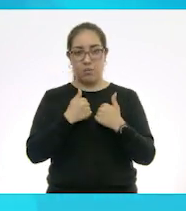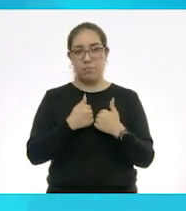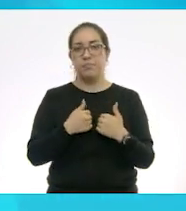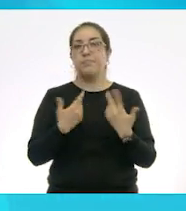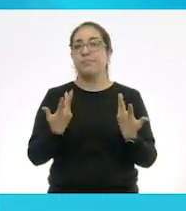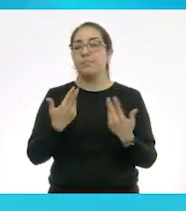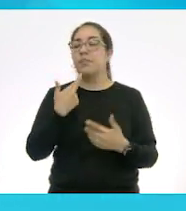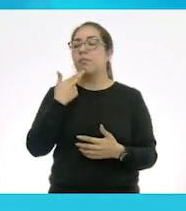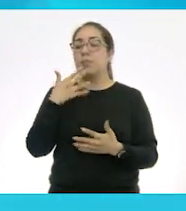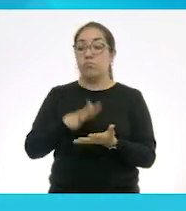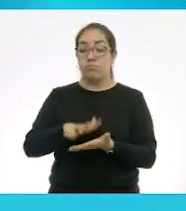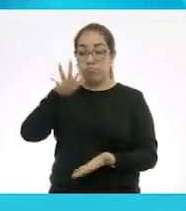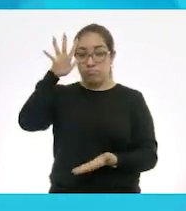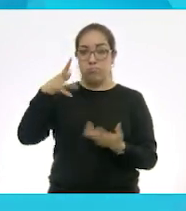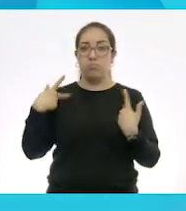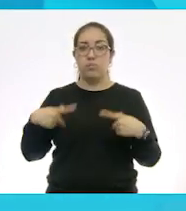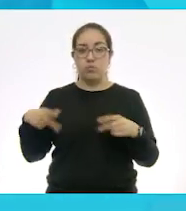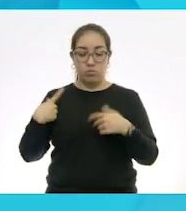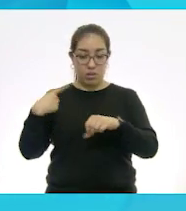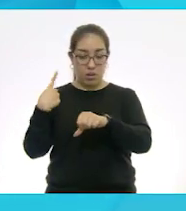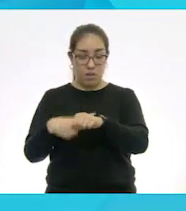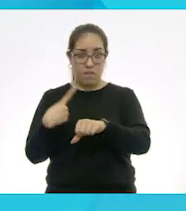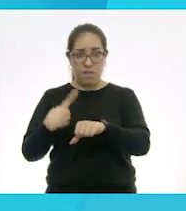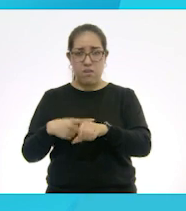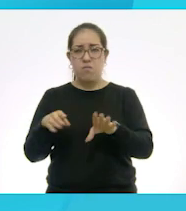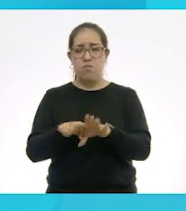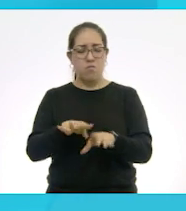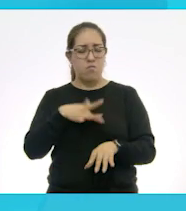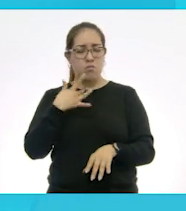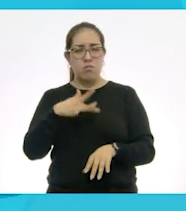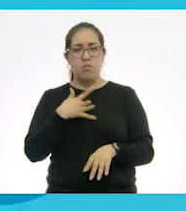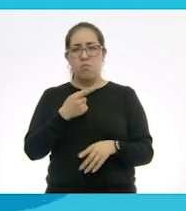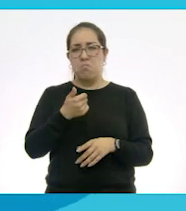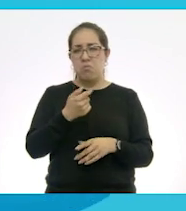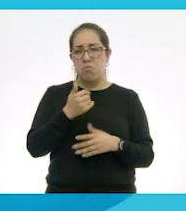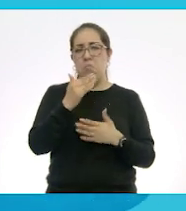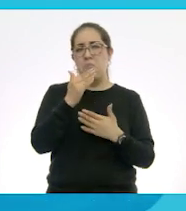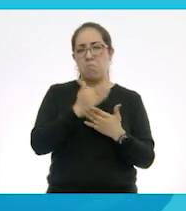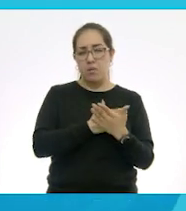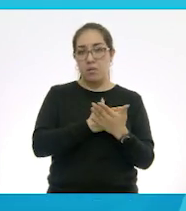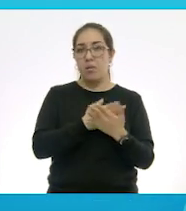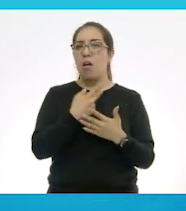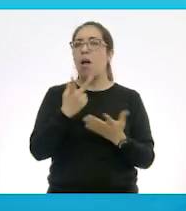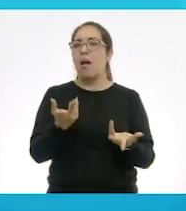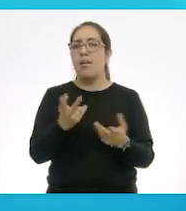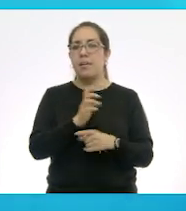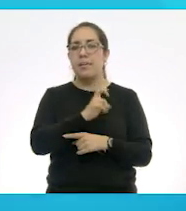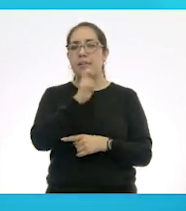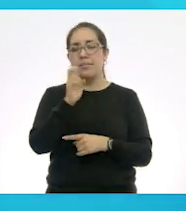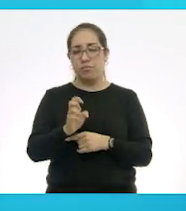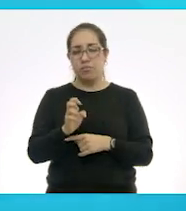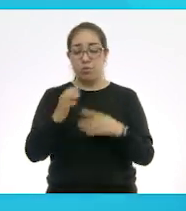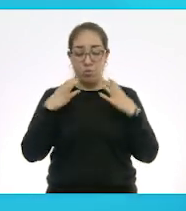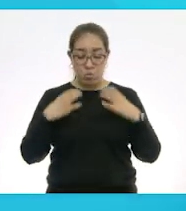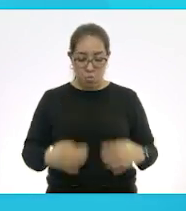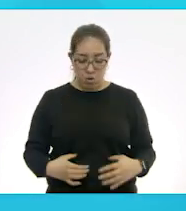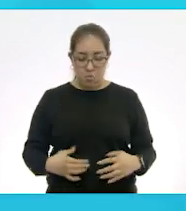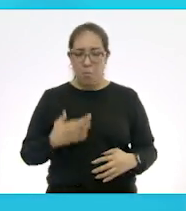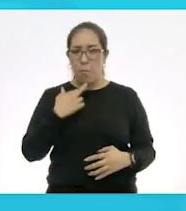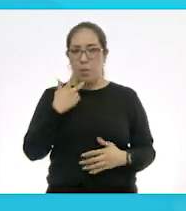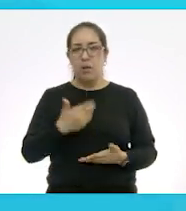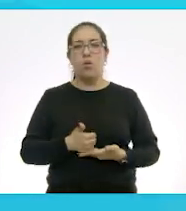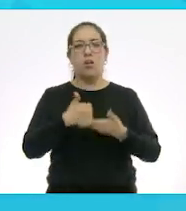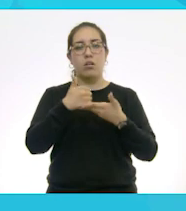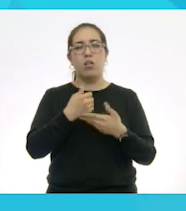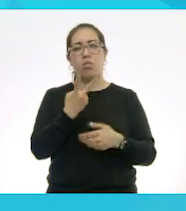todos los casos de COVID-19, son síntomas leves. Por tal motivo, mi cuerpo garantiza una protección o una recuperación de por lo